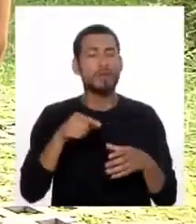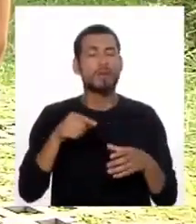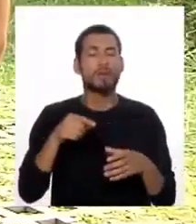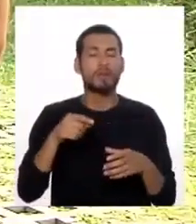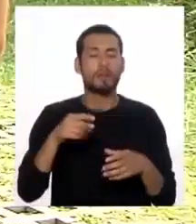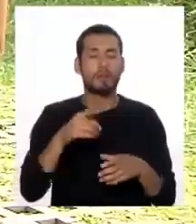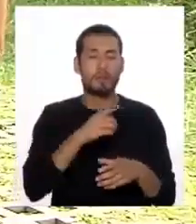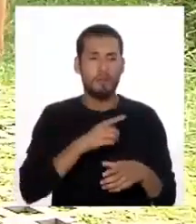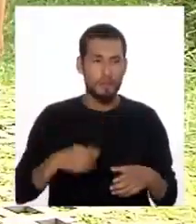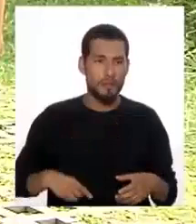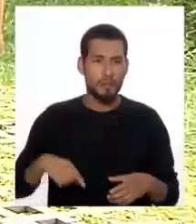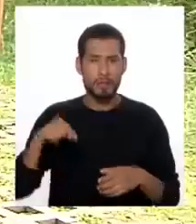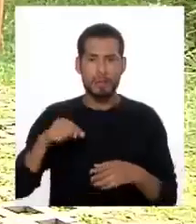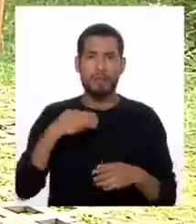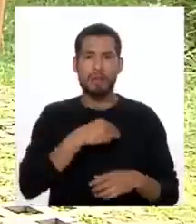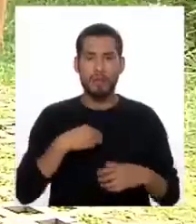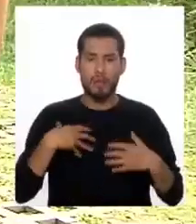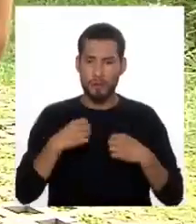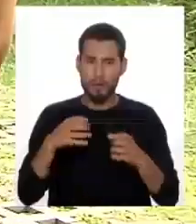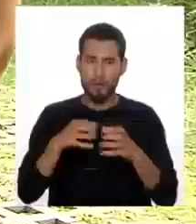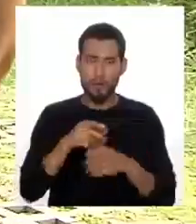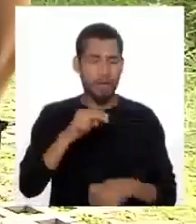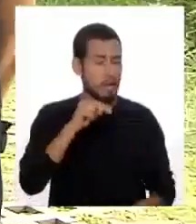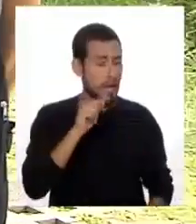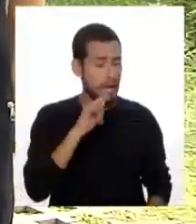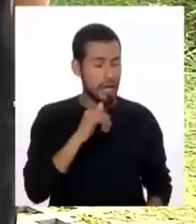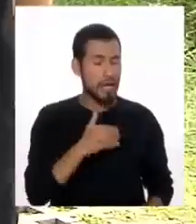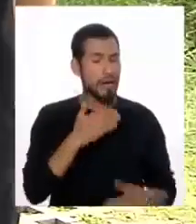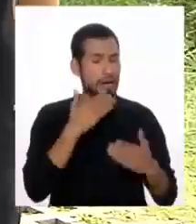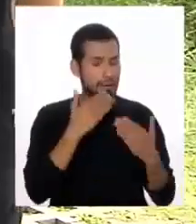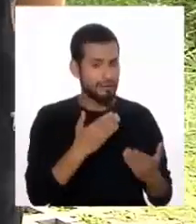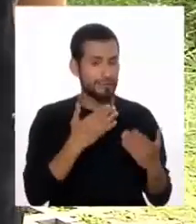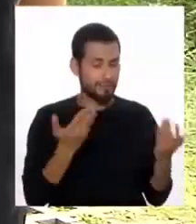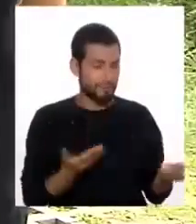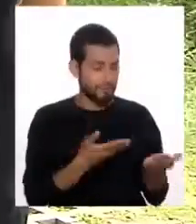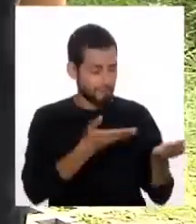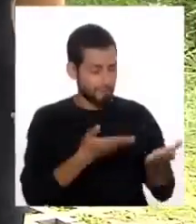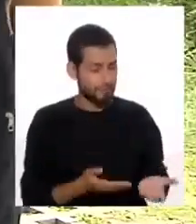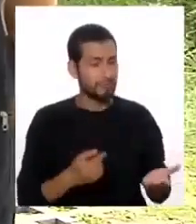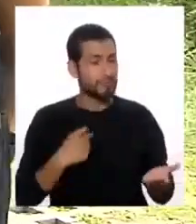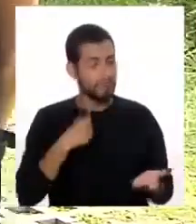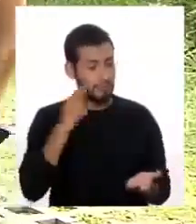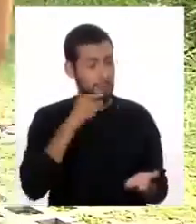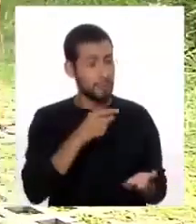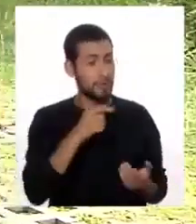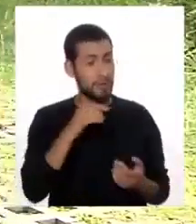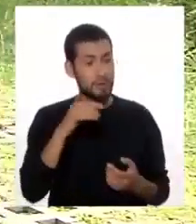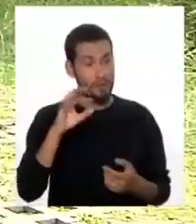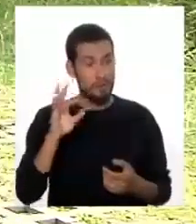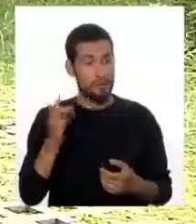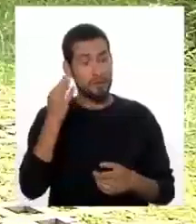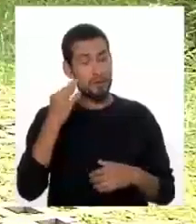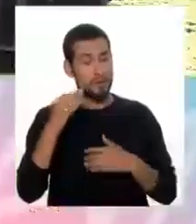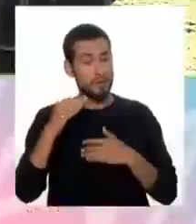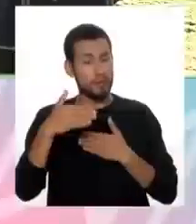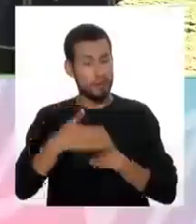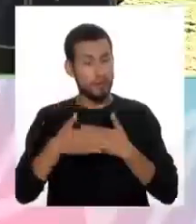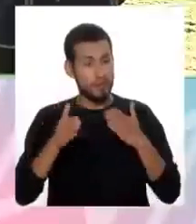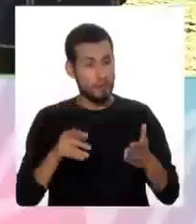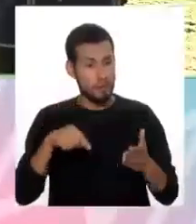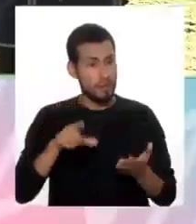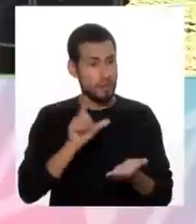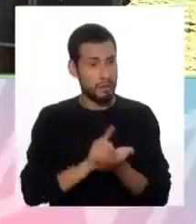Ministerio de Salud. Natalia, muchísimas gracias por recibirnos. Tengo entendido que este es el noveno centro en